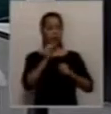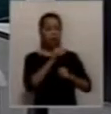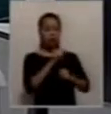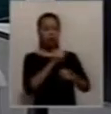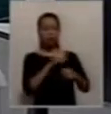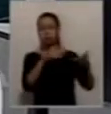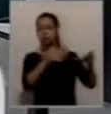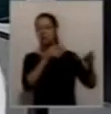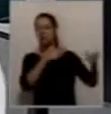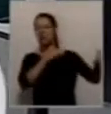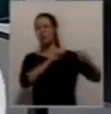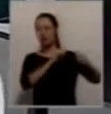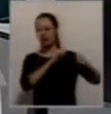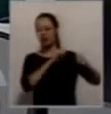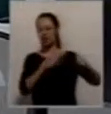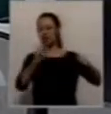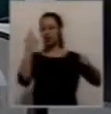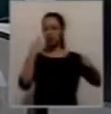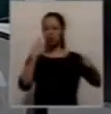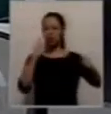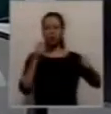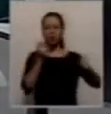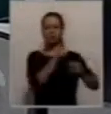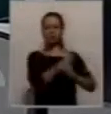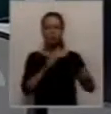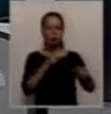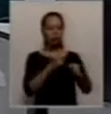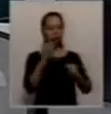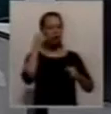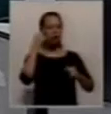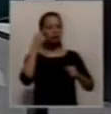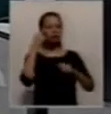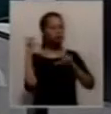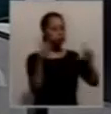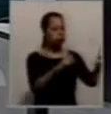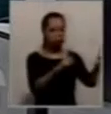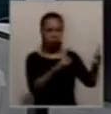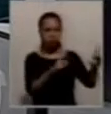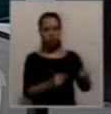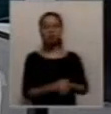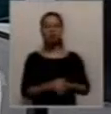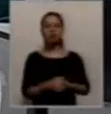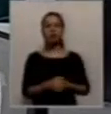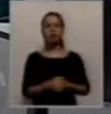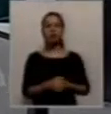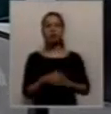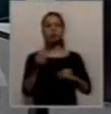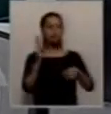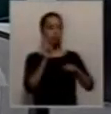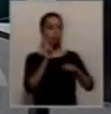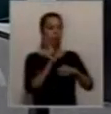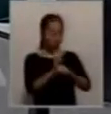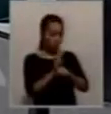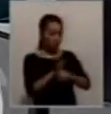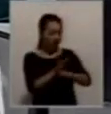violencia nunca puede ser tomada como ejemplo, es todo lo contrario, por eso la prevención es fundamental y esto se planifica, no se puede